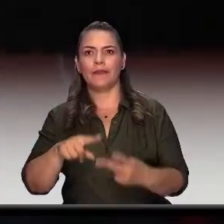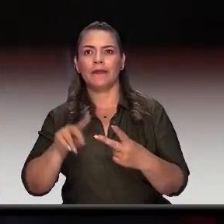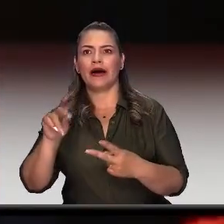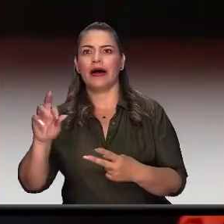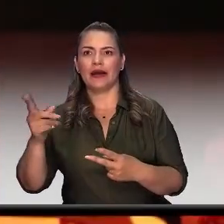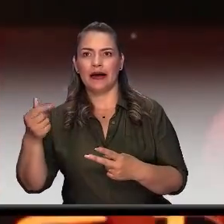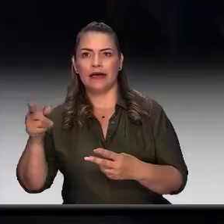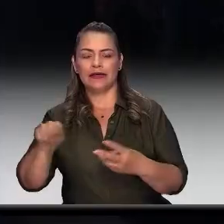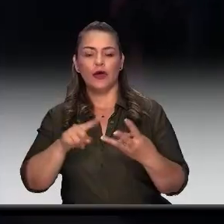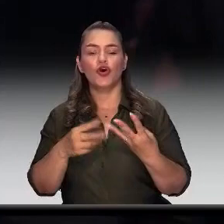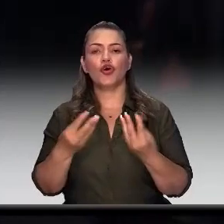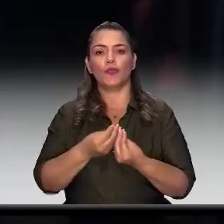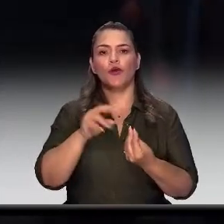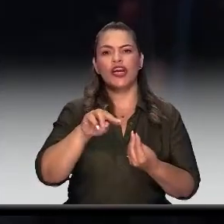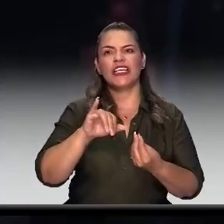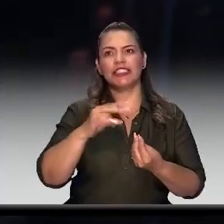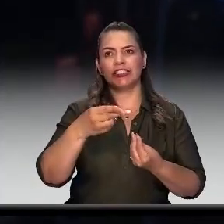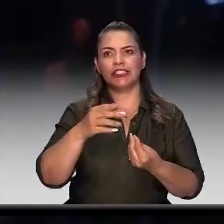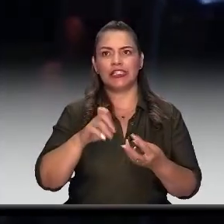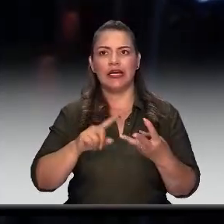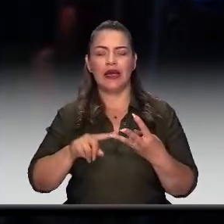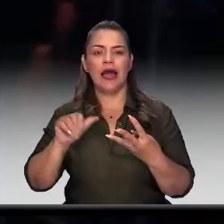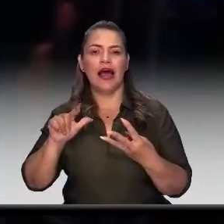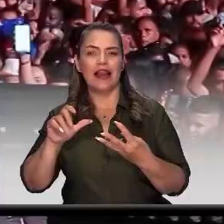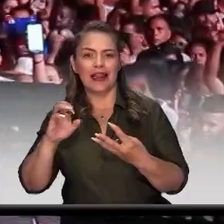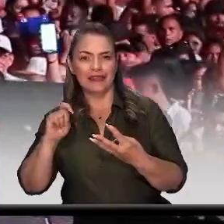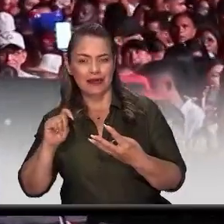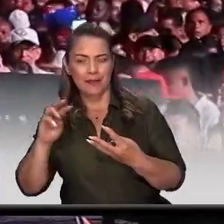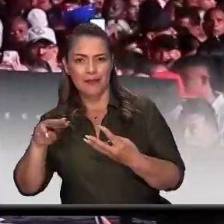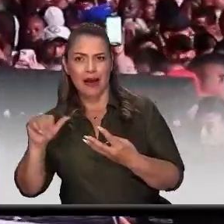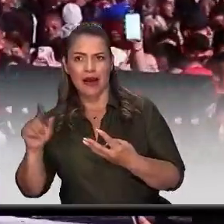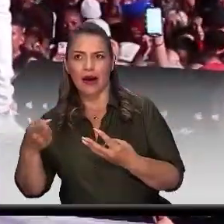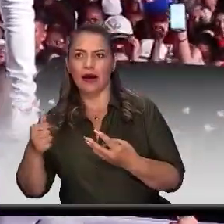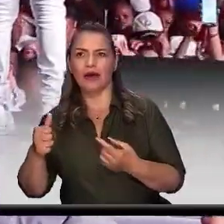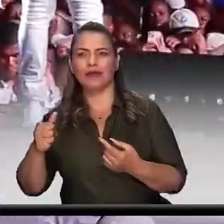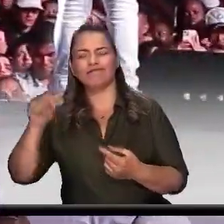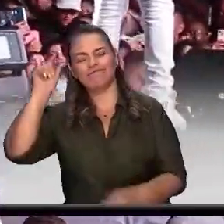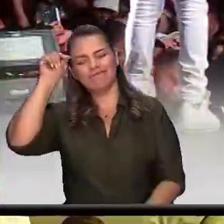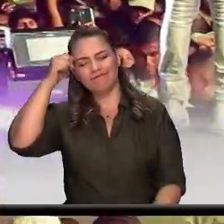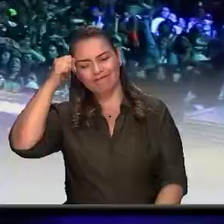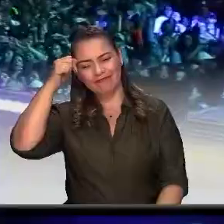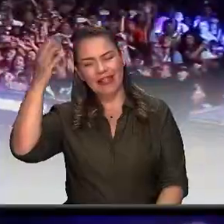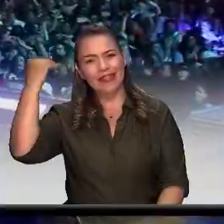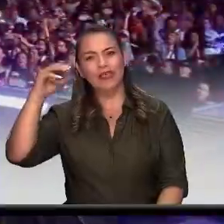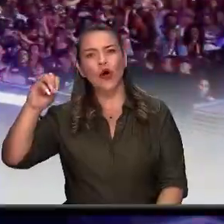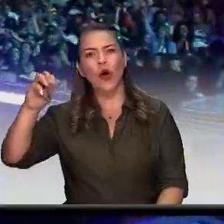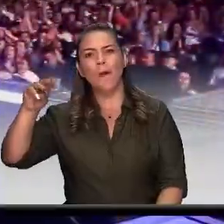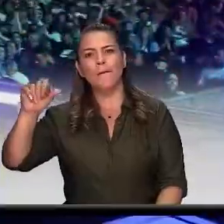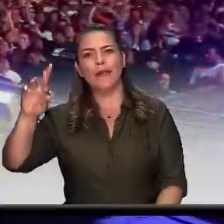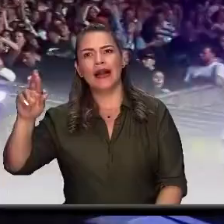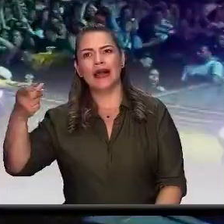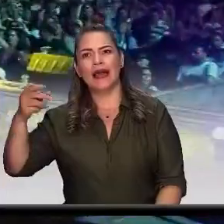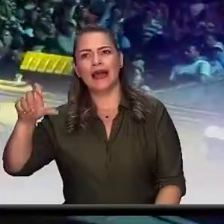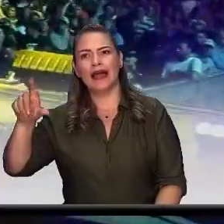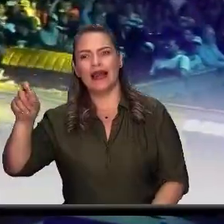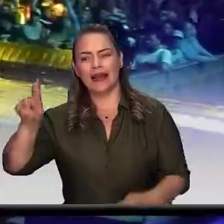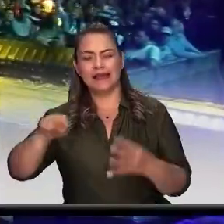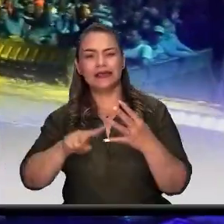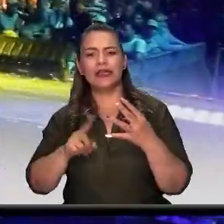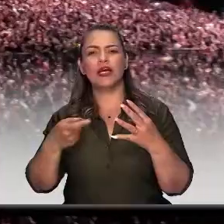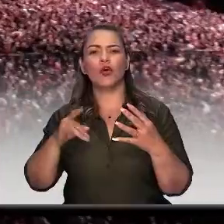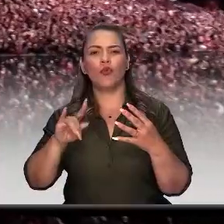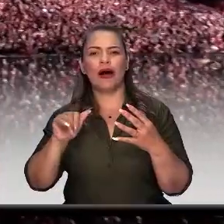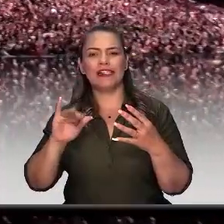grupo Nietzsche la esencia de Alex Manga quien nos hizo recordar a Omar Geles y la fuerza arrolladora de Guayacán Orquesta